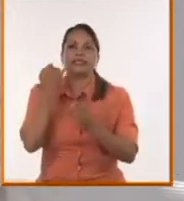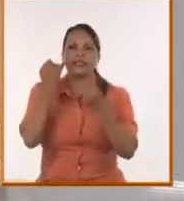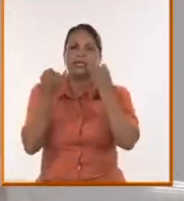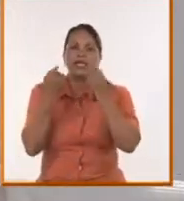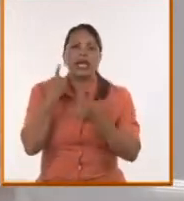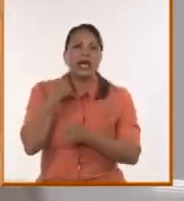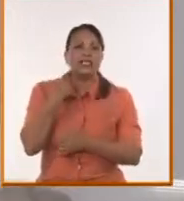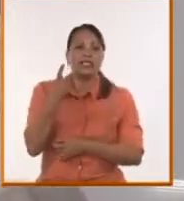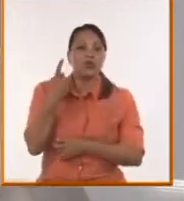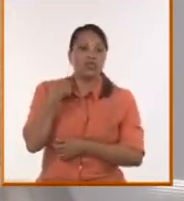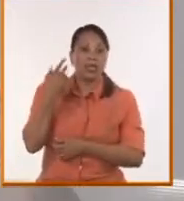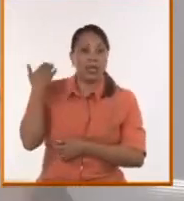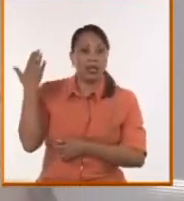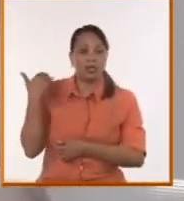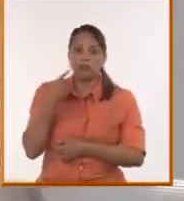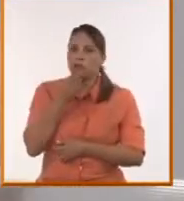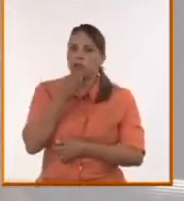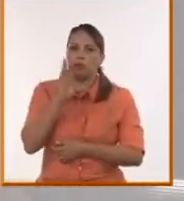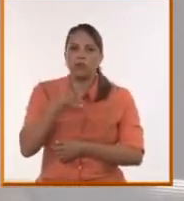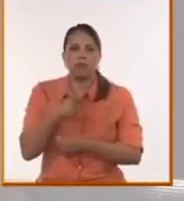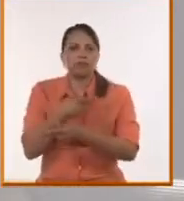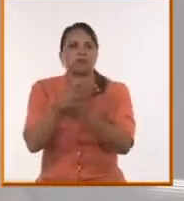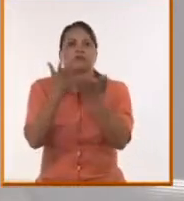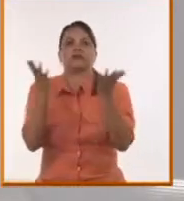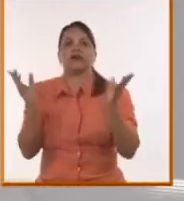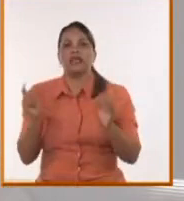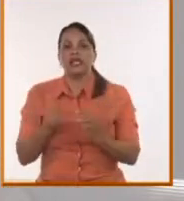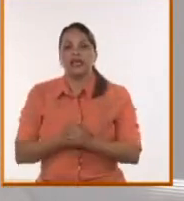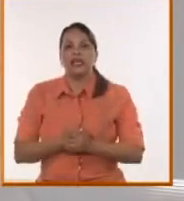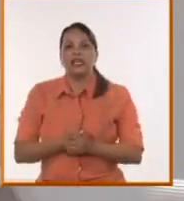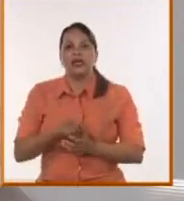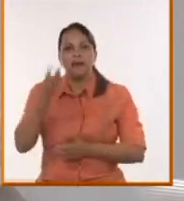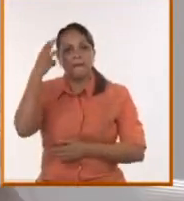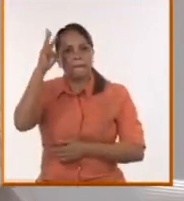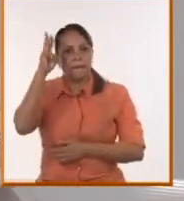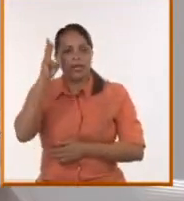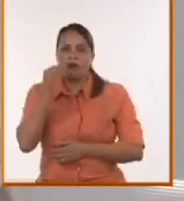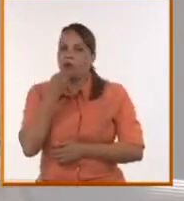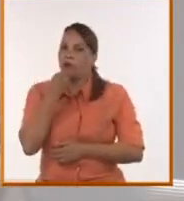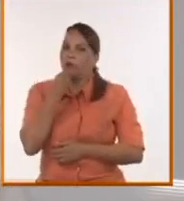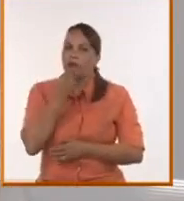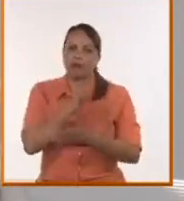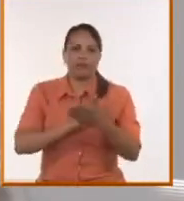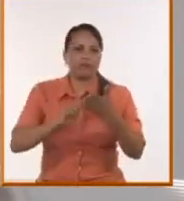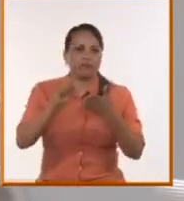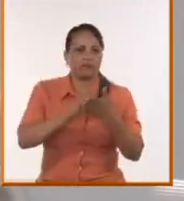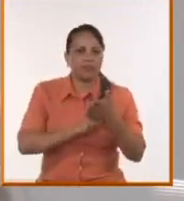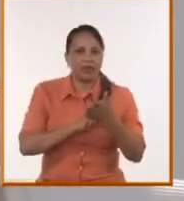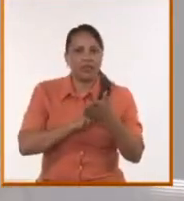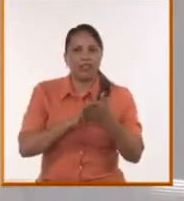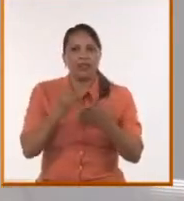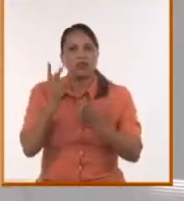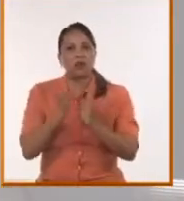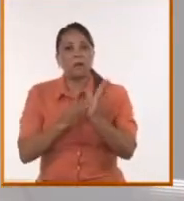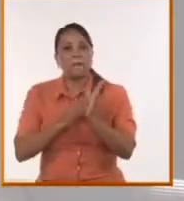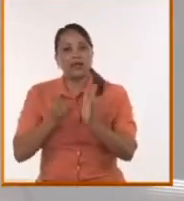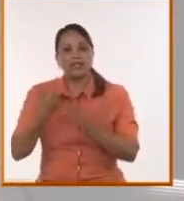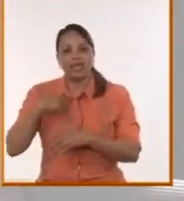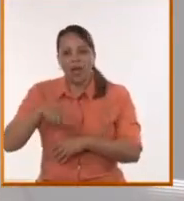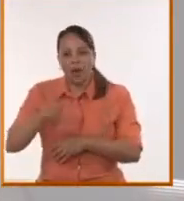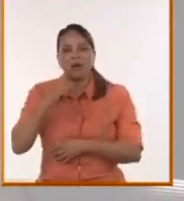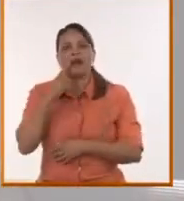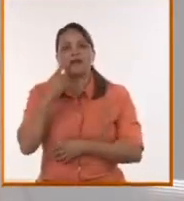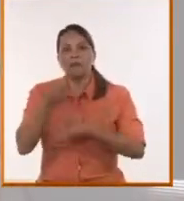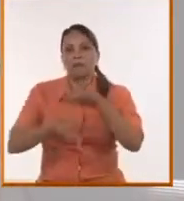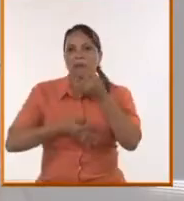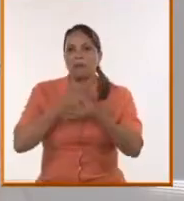no podía hablar tan públicamente en México, bueno, más bien no tenía la interpelación que tiene los últimos dos meses de hablar del